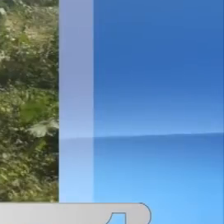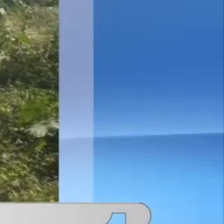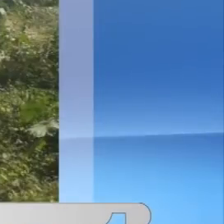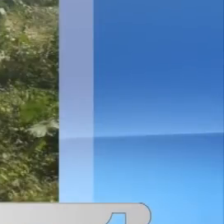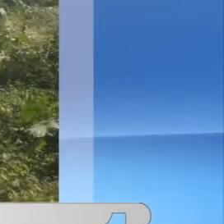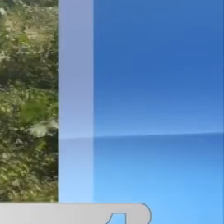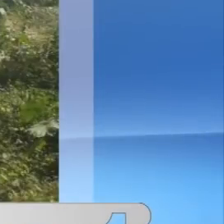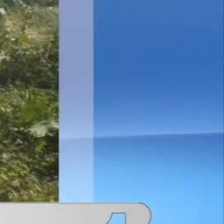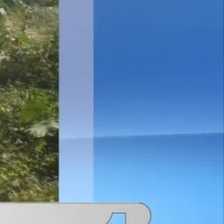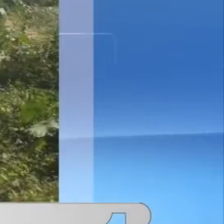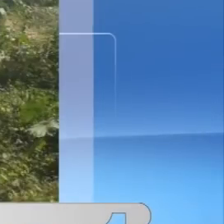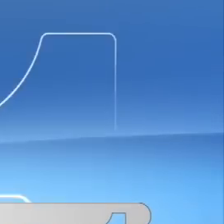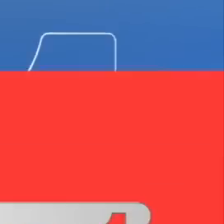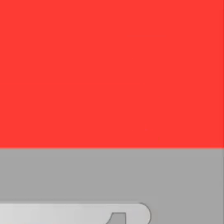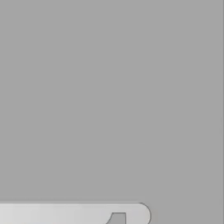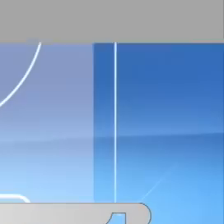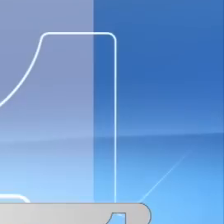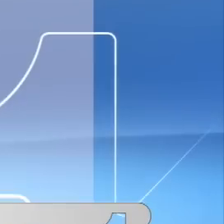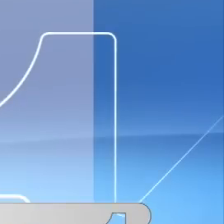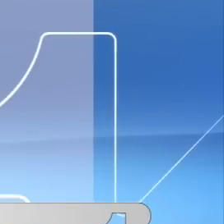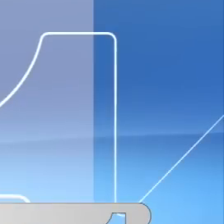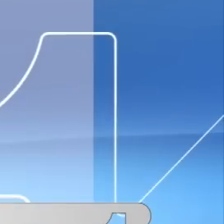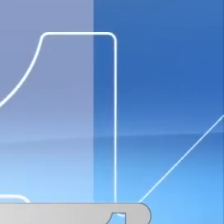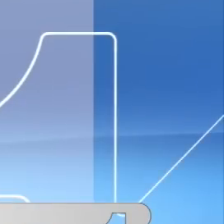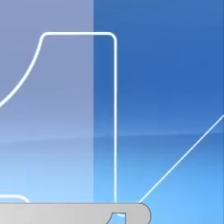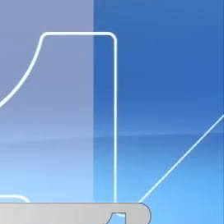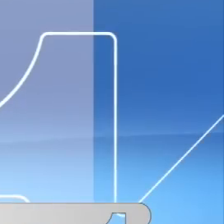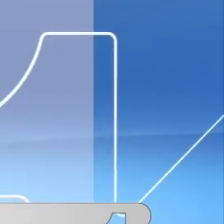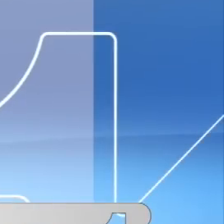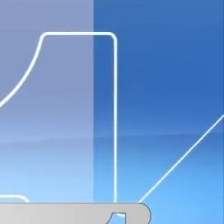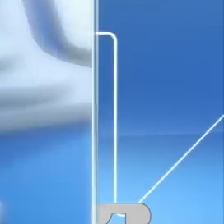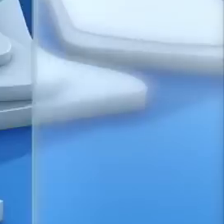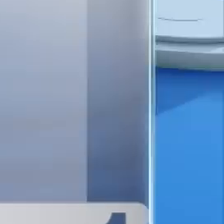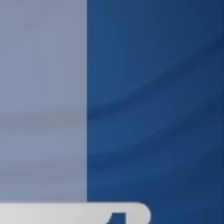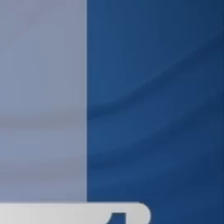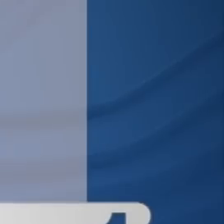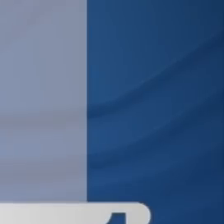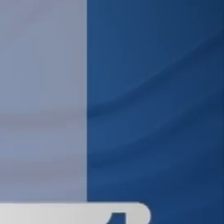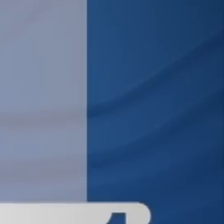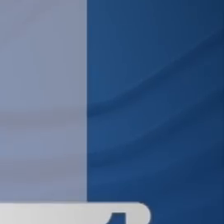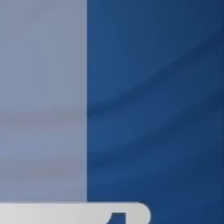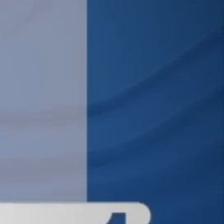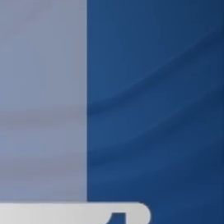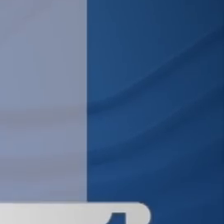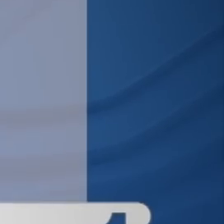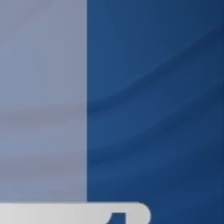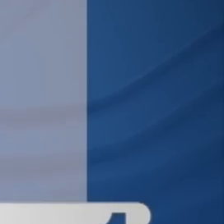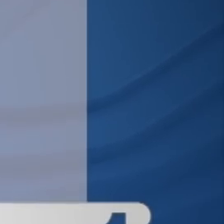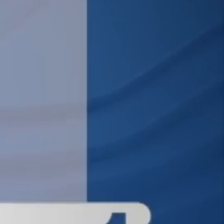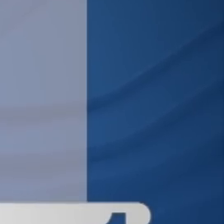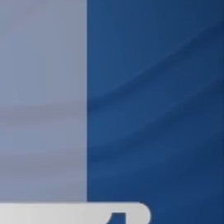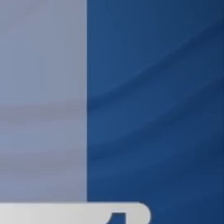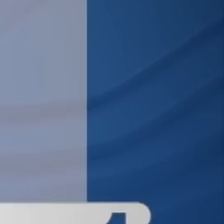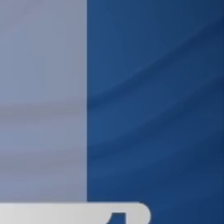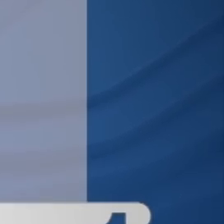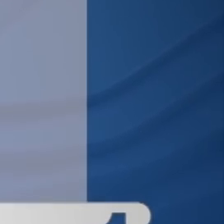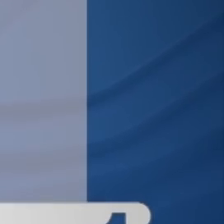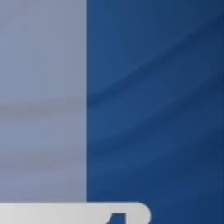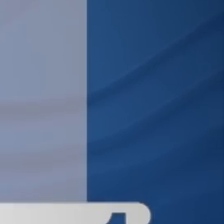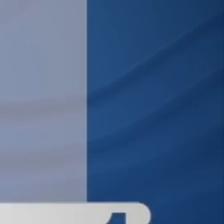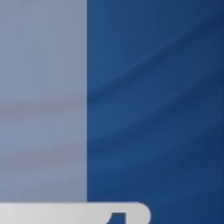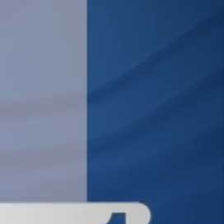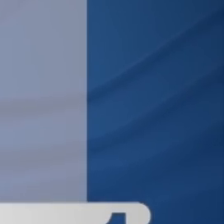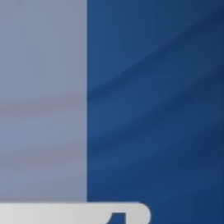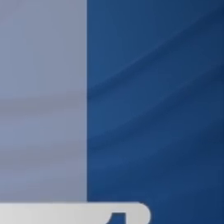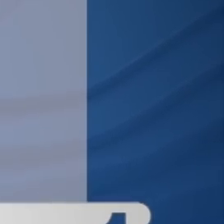Encuentran cuerpo de mujer embarazada en una trocha entre Soledad y Galapa. En Cartagena, hombre se opone a procedimiento